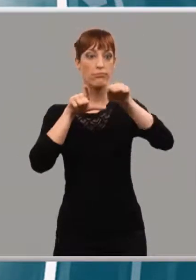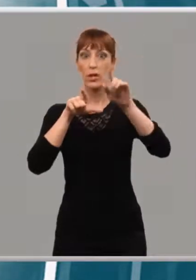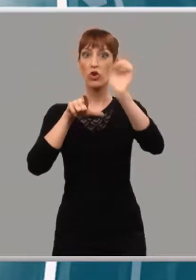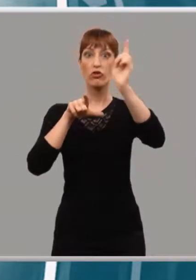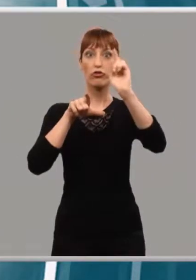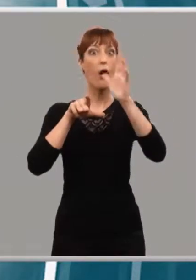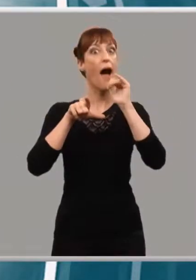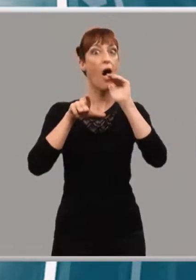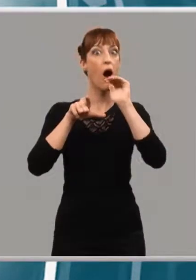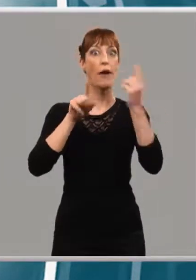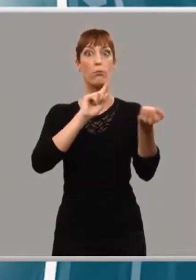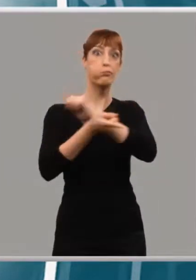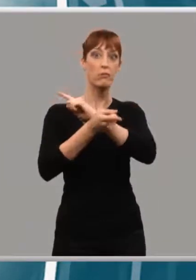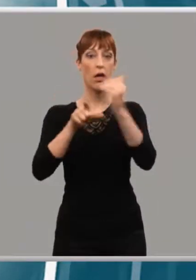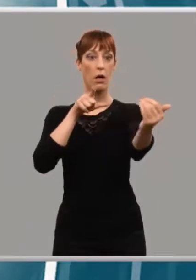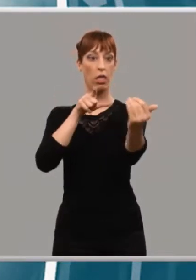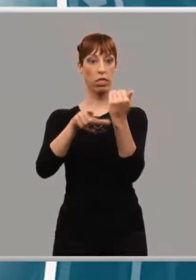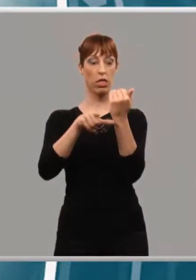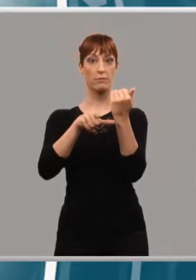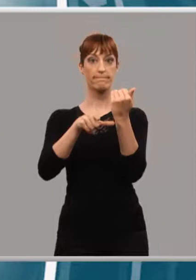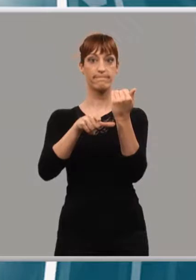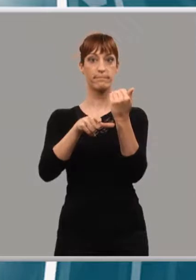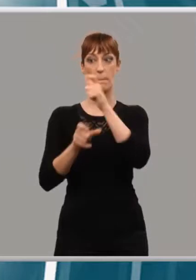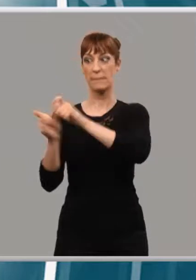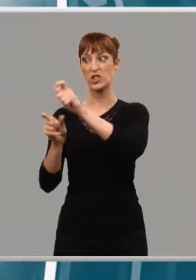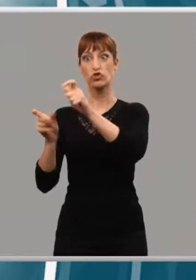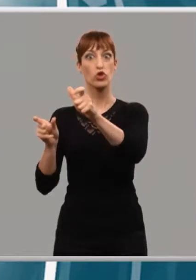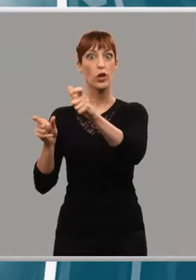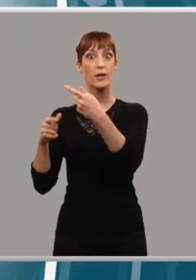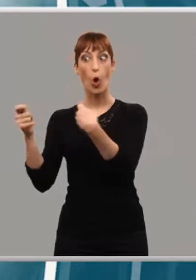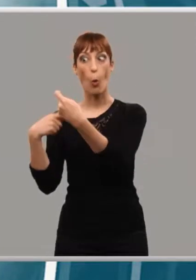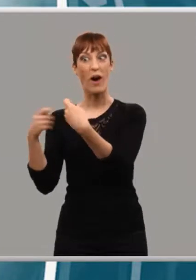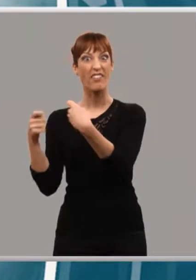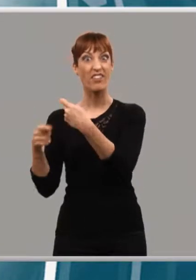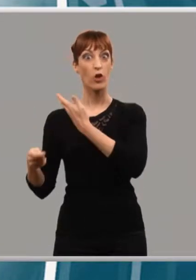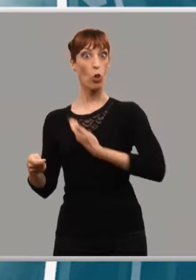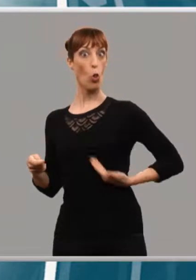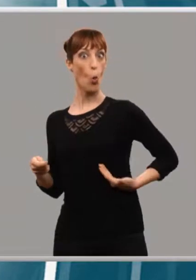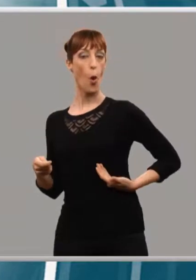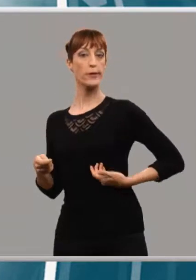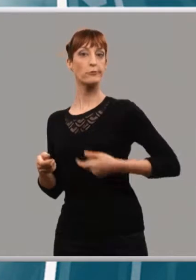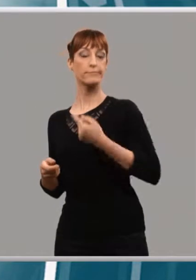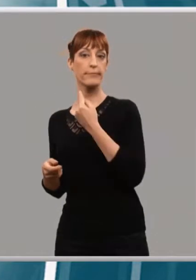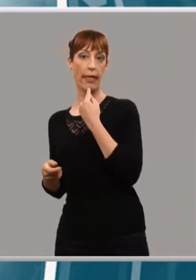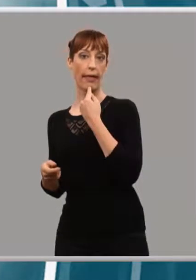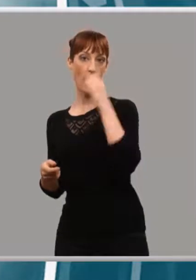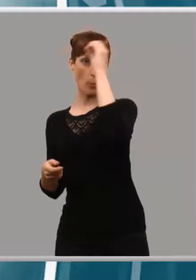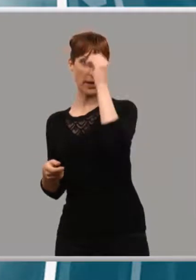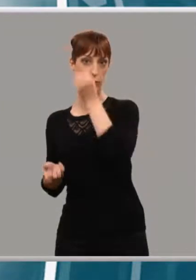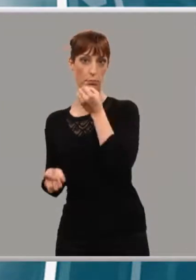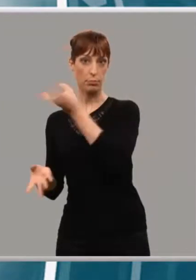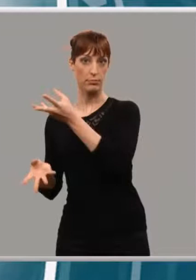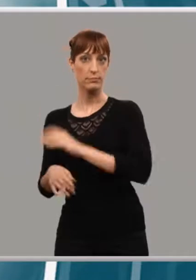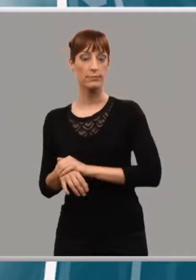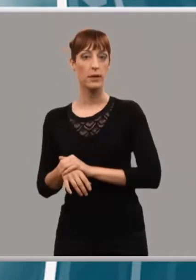se han hecho esperar. Principalmente las de los comerciantes de la zona. Pues yo creo que primero el Ayuntamiento tendría que haber